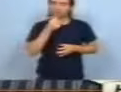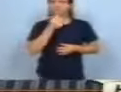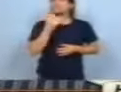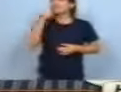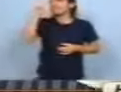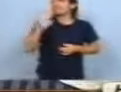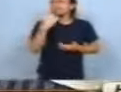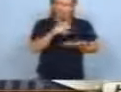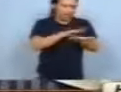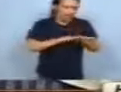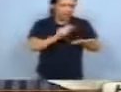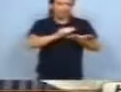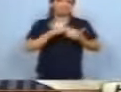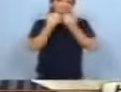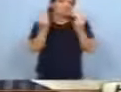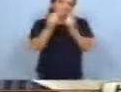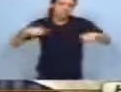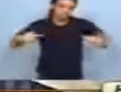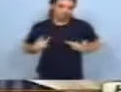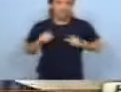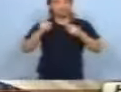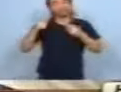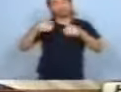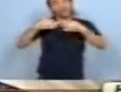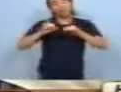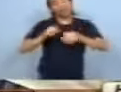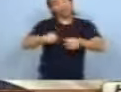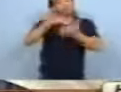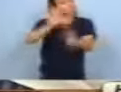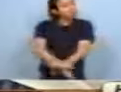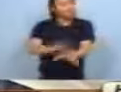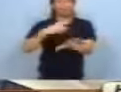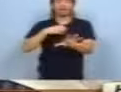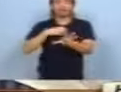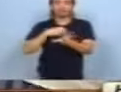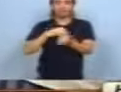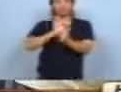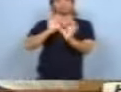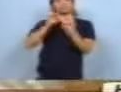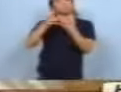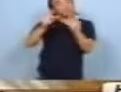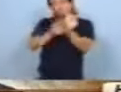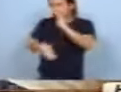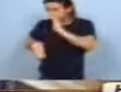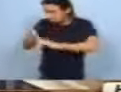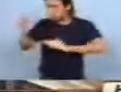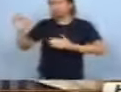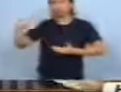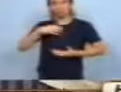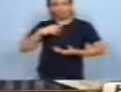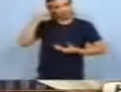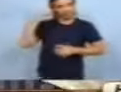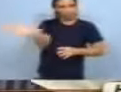leer ni escribir, tampoco sabés un montón de cosas. Y se les obliga a que hagan primario, o lo terminen si no lo tienen, o que lo hagan completo,